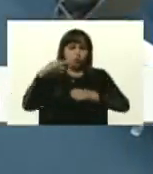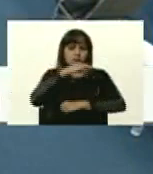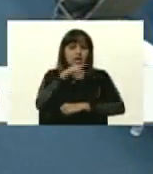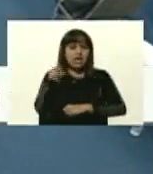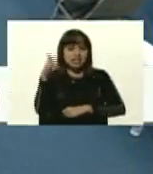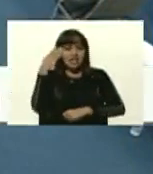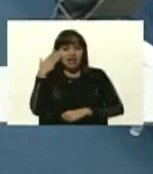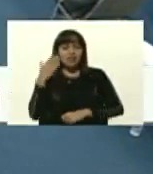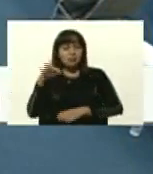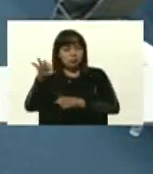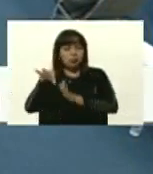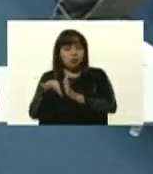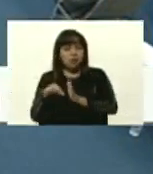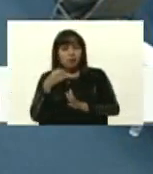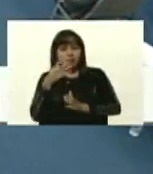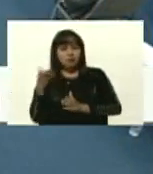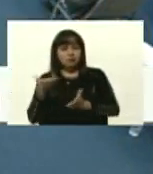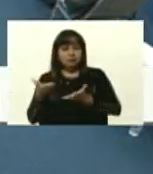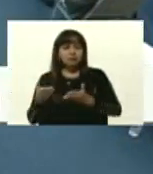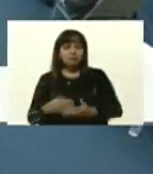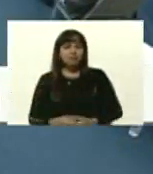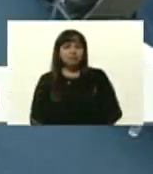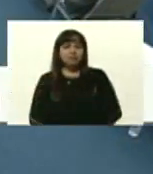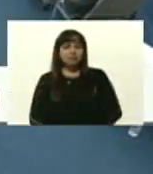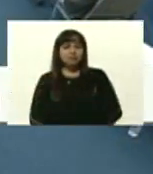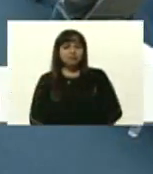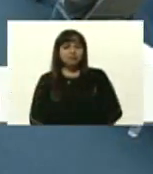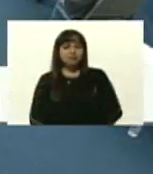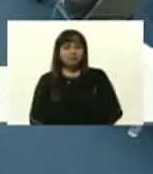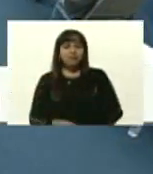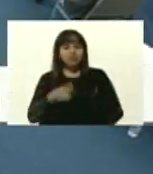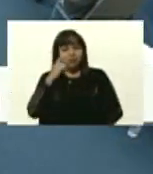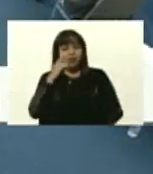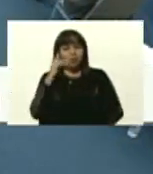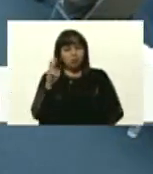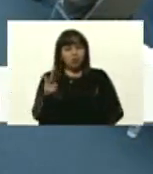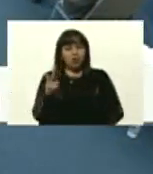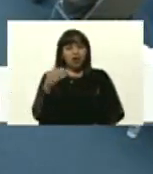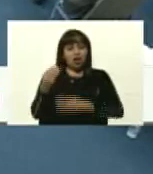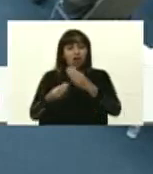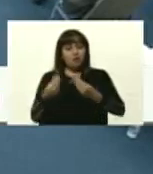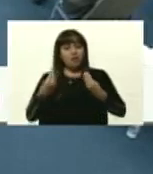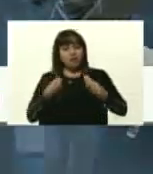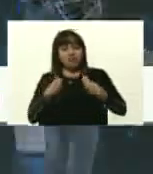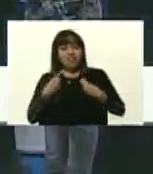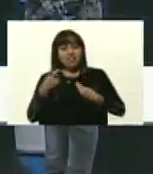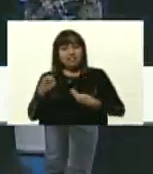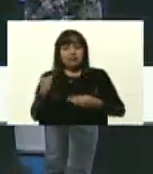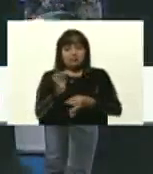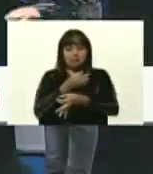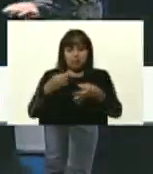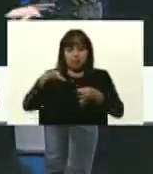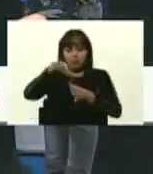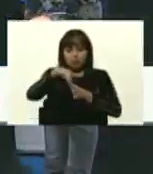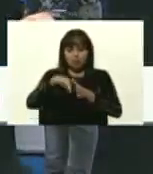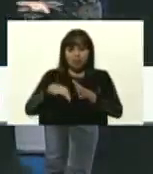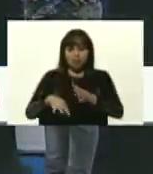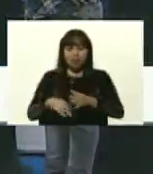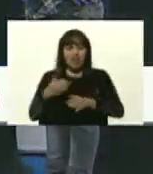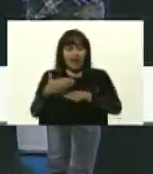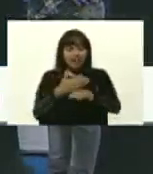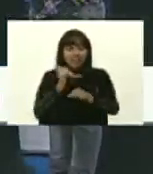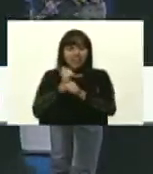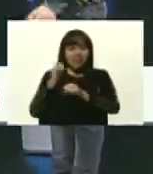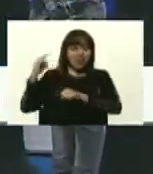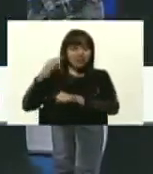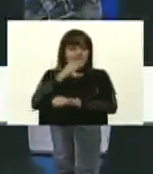agricultor. Bueno. ¿Te das cuenta cómo es la vida? Un aviador terminó siendo tremendo agricultor. Bueno,